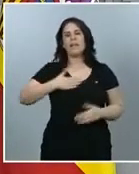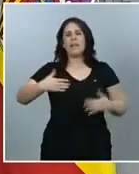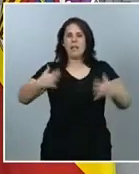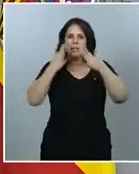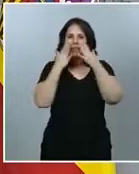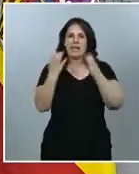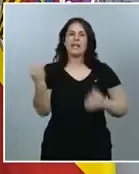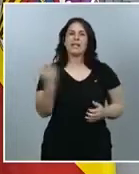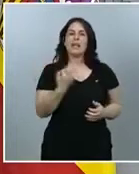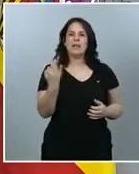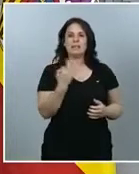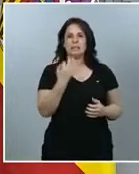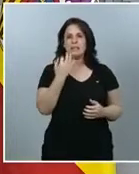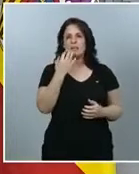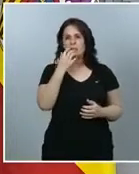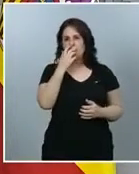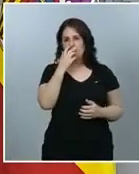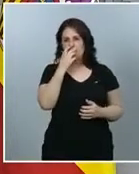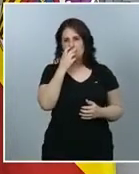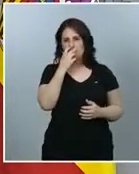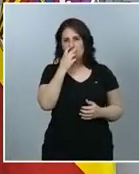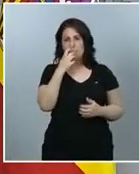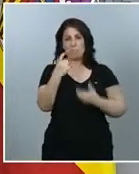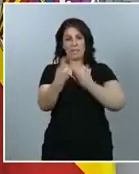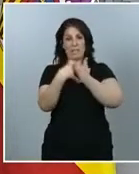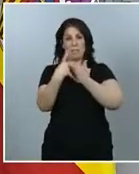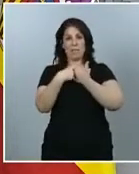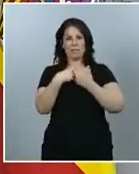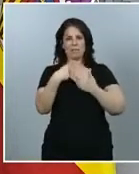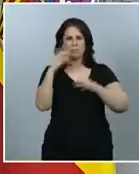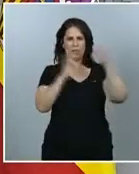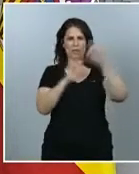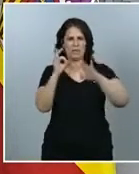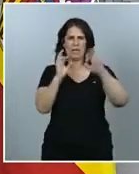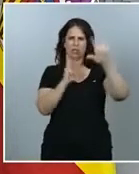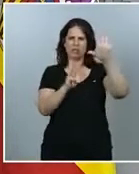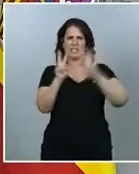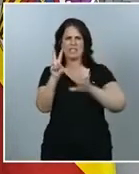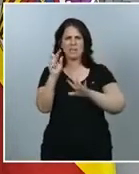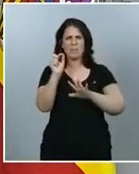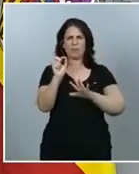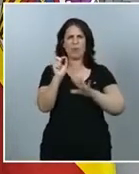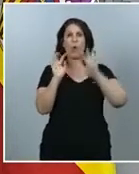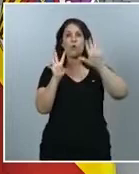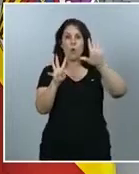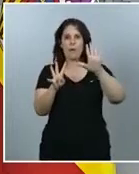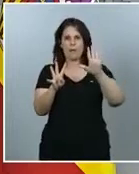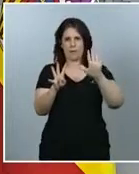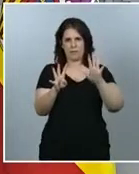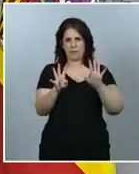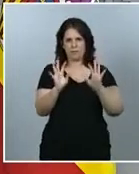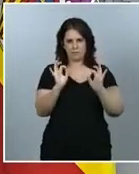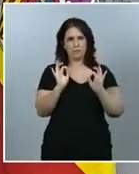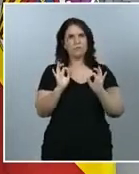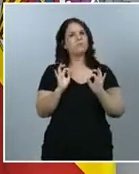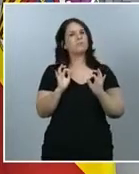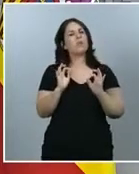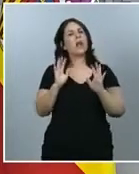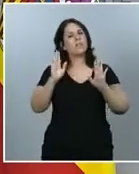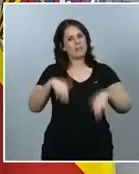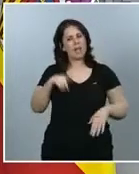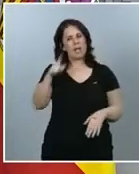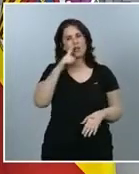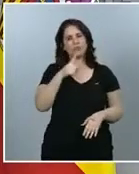elevado de los participantes, un 87.9% del total, ha accedido a donar